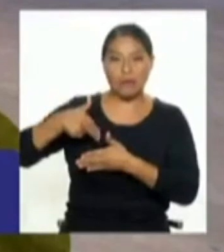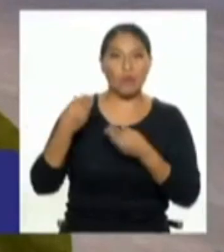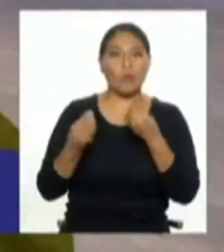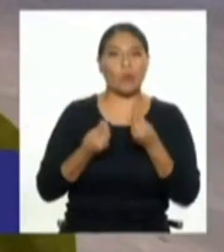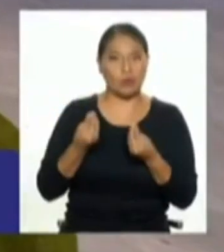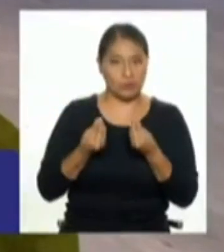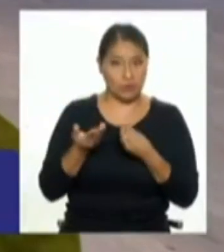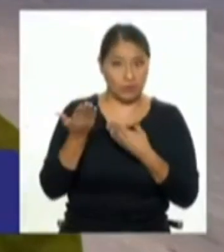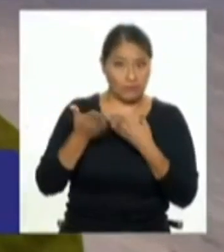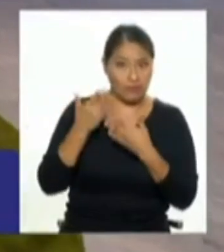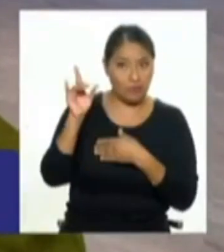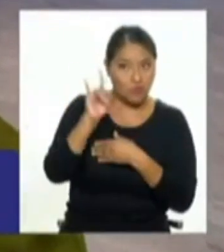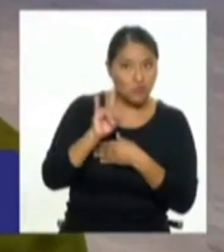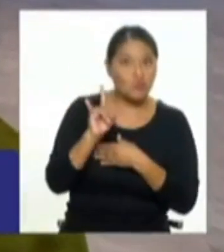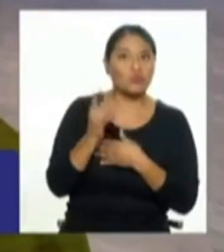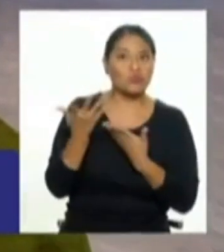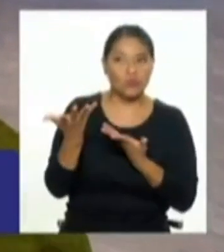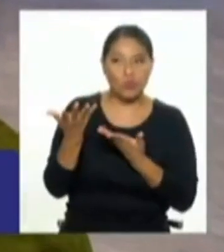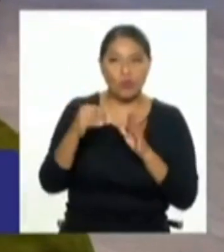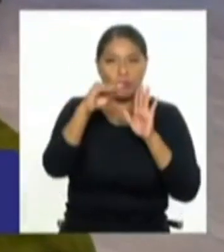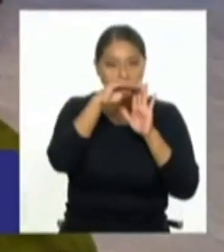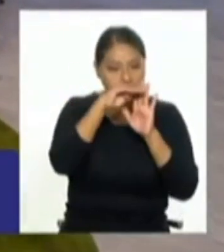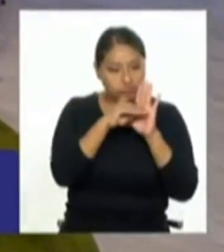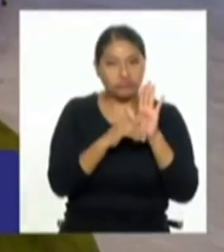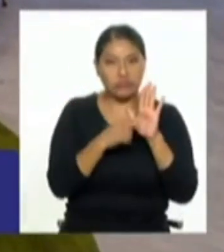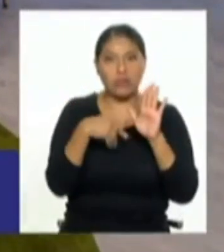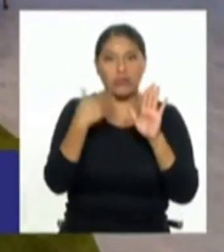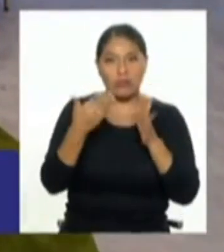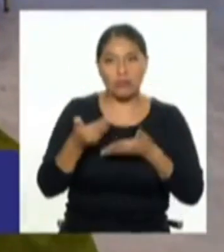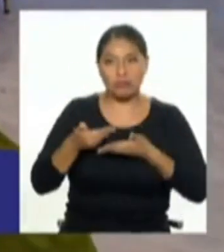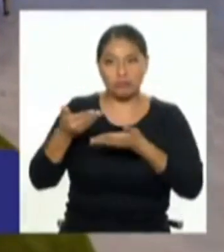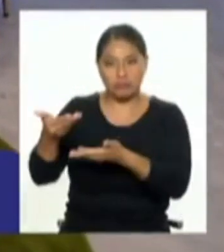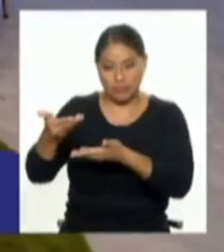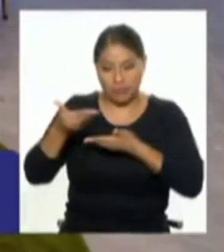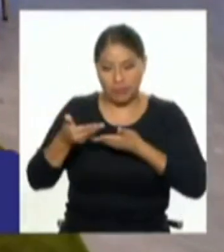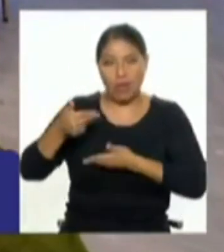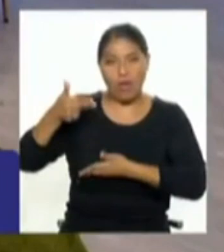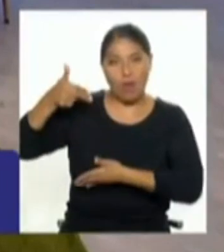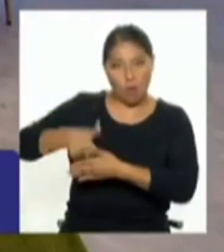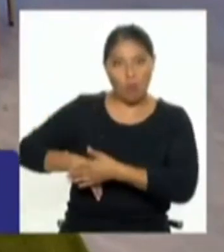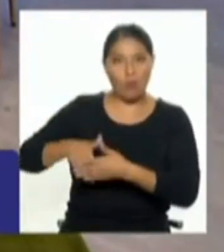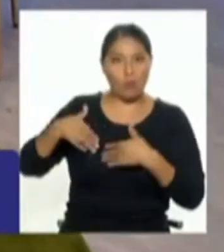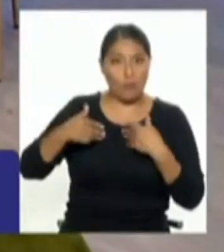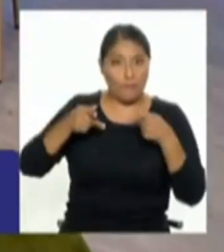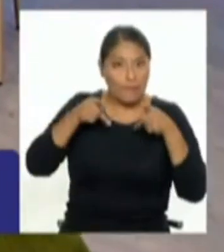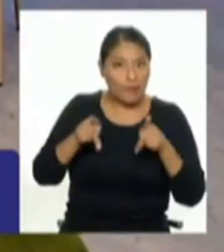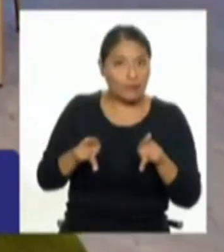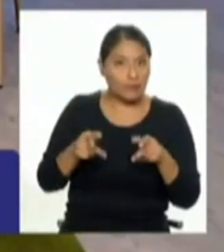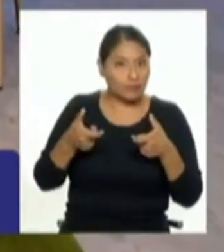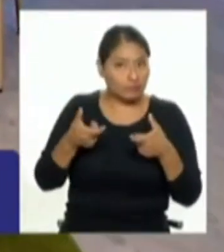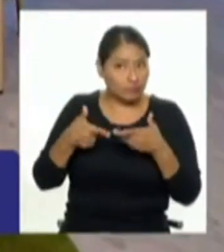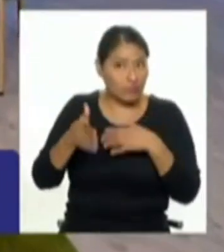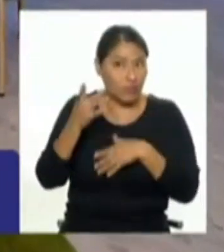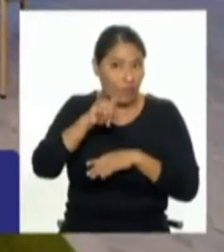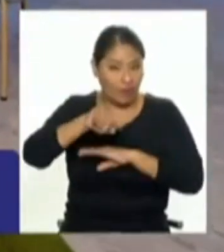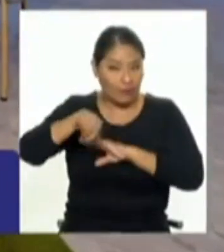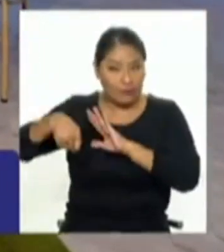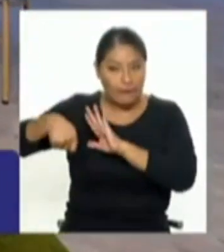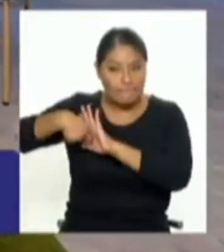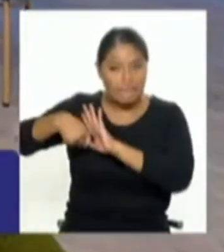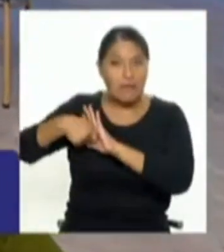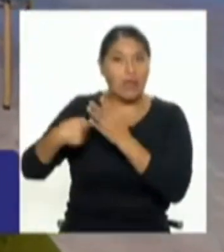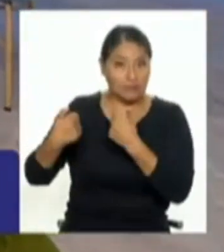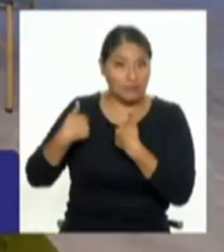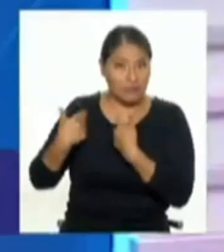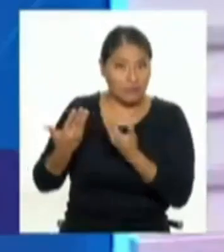Tú nos has comentado que hay todos estos problemas en la autorización y que eventualmente vamos a decir las cosas como son, hay corrupción. Que finalmente